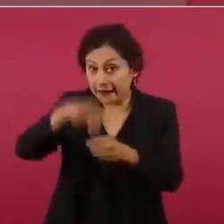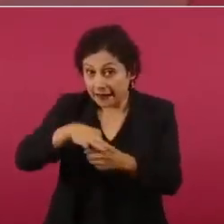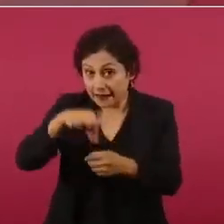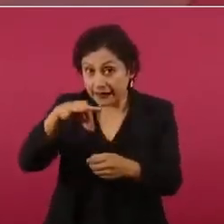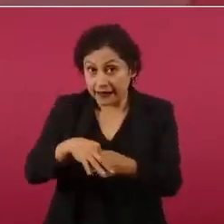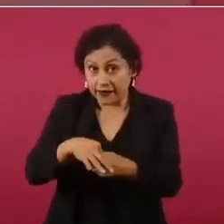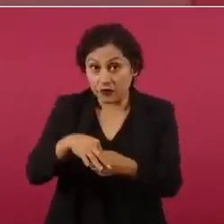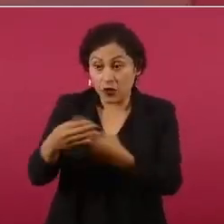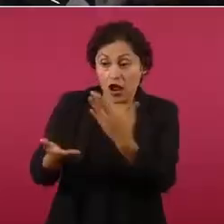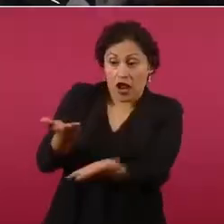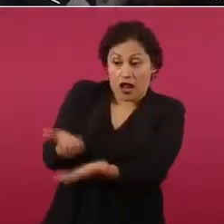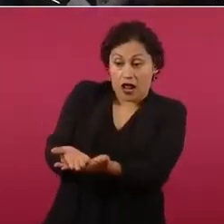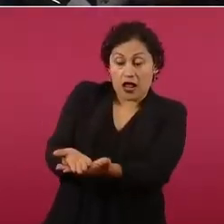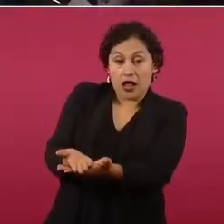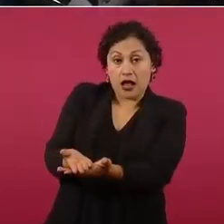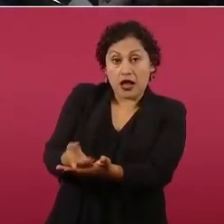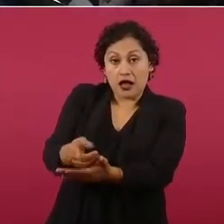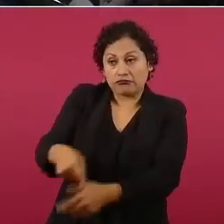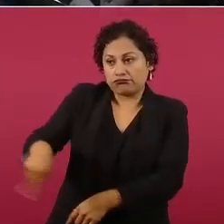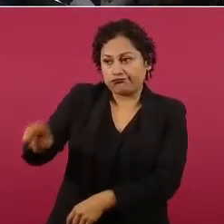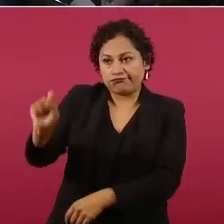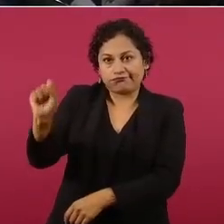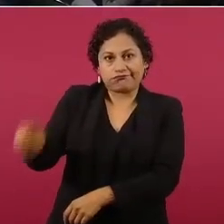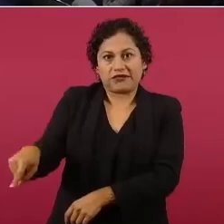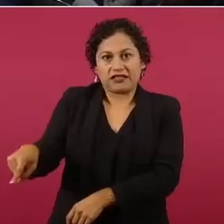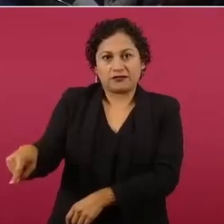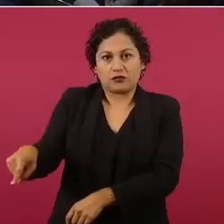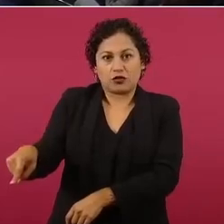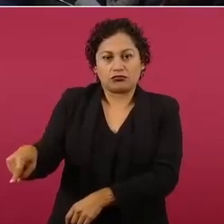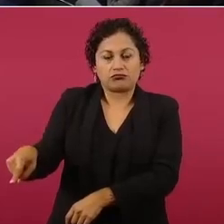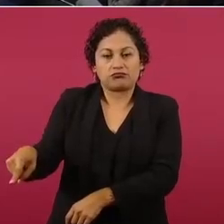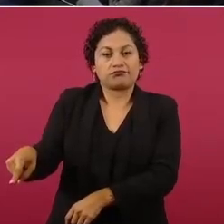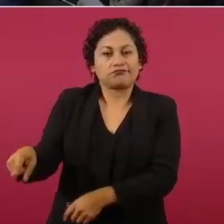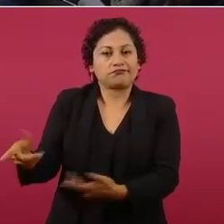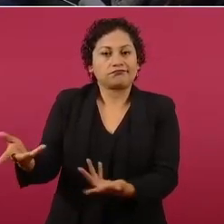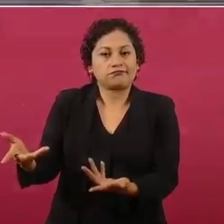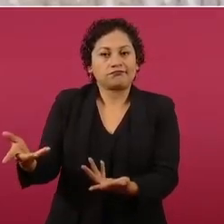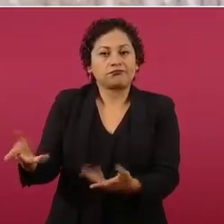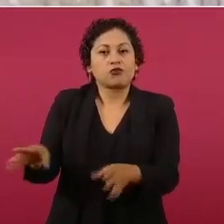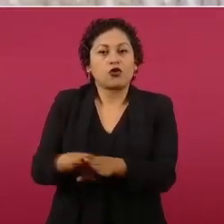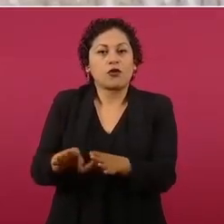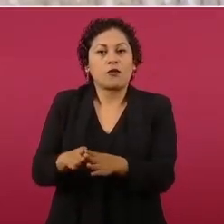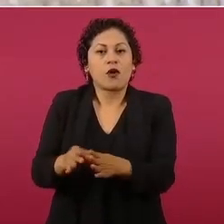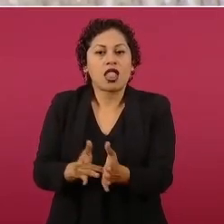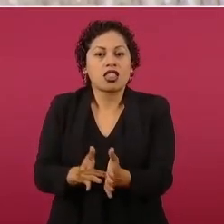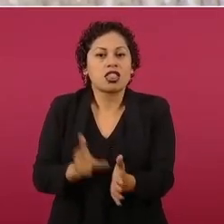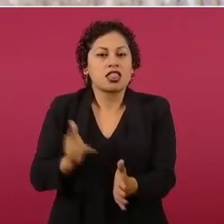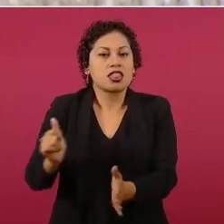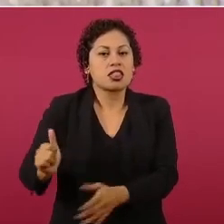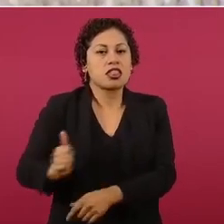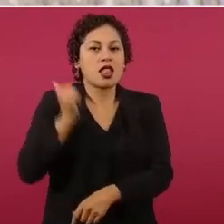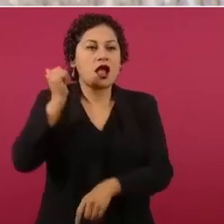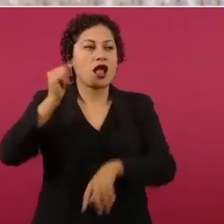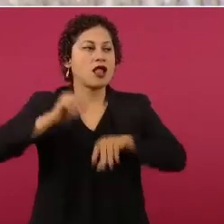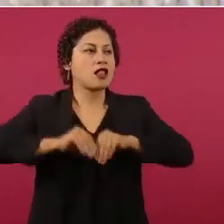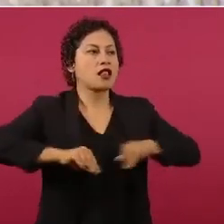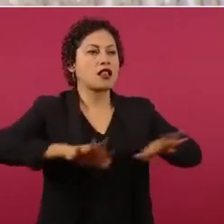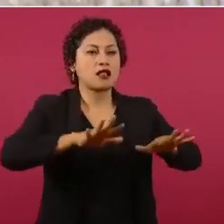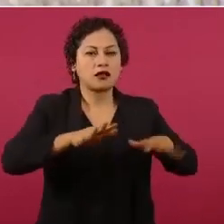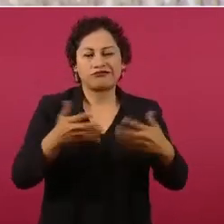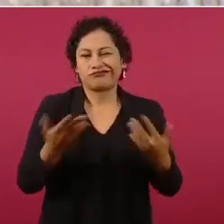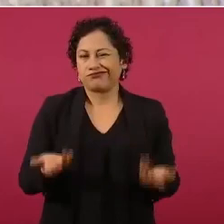también lo agarran de bandera. En el fondo